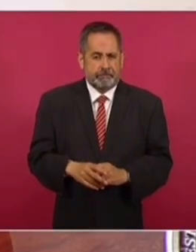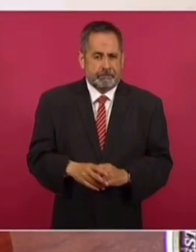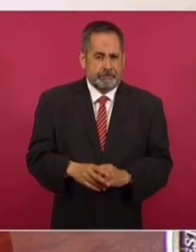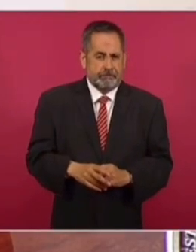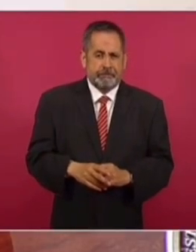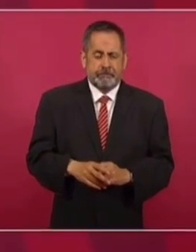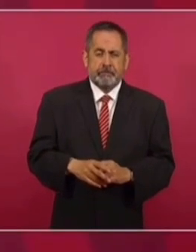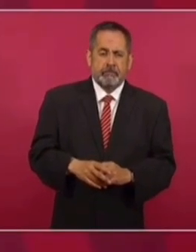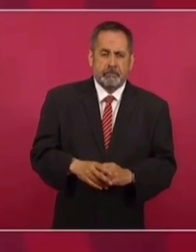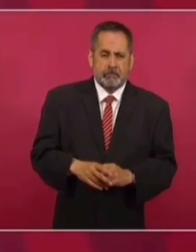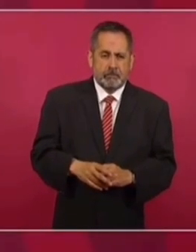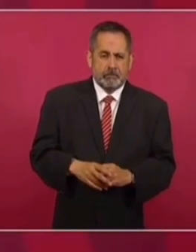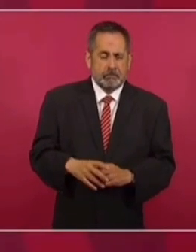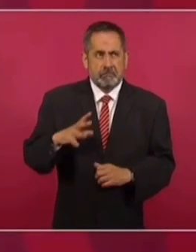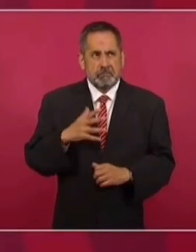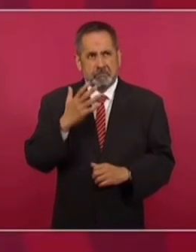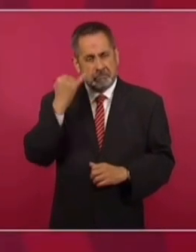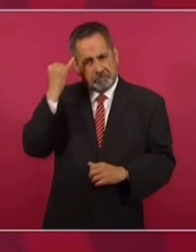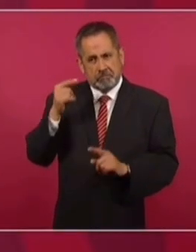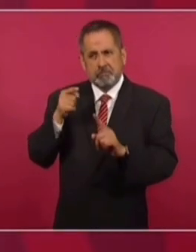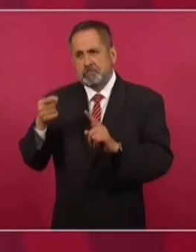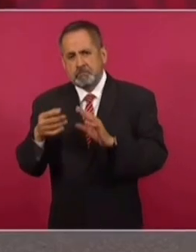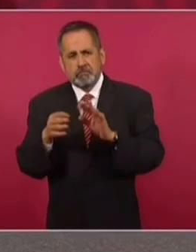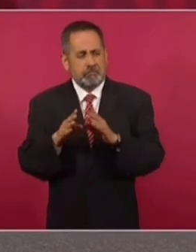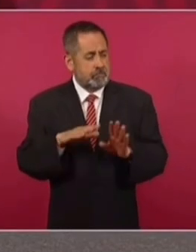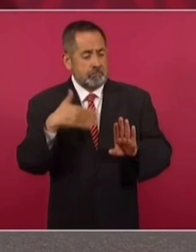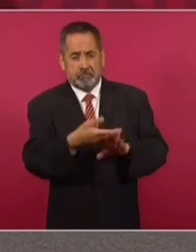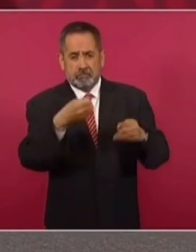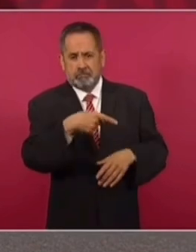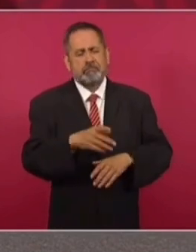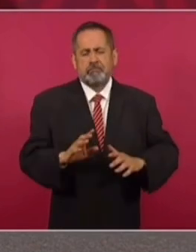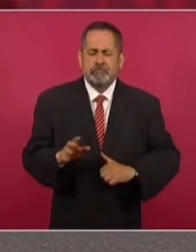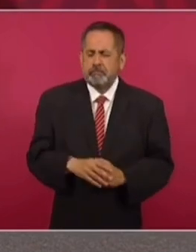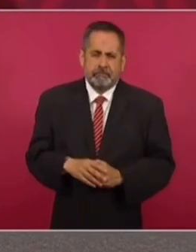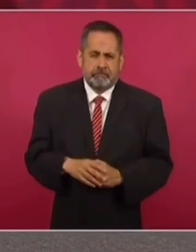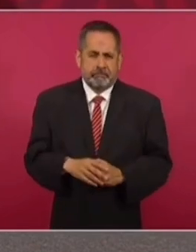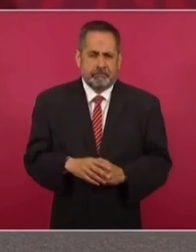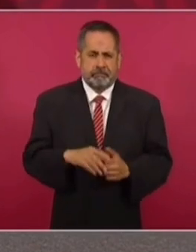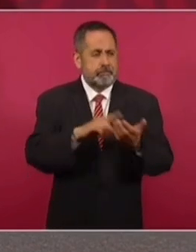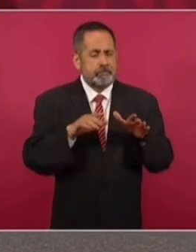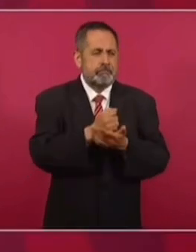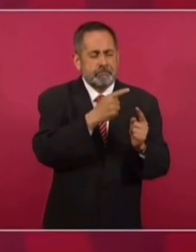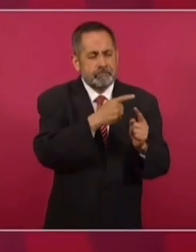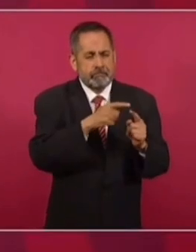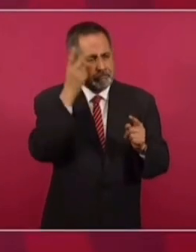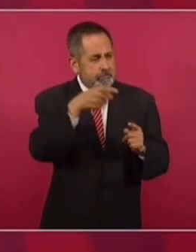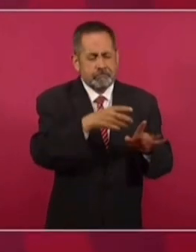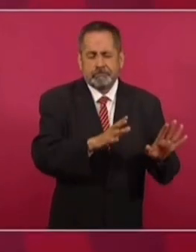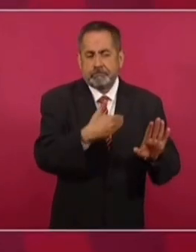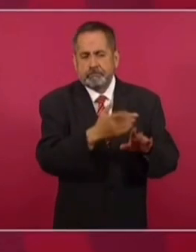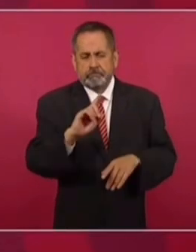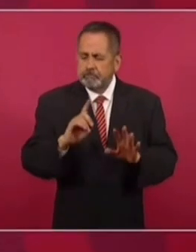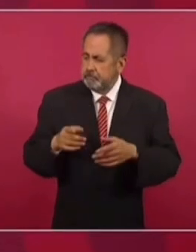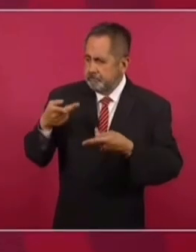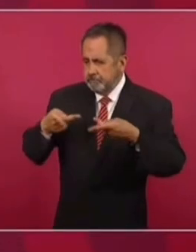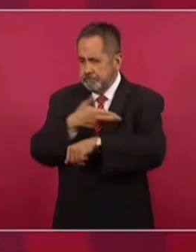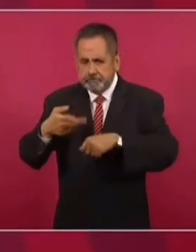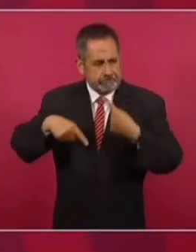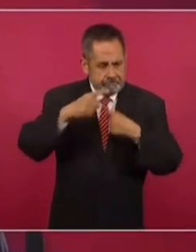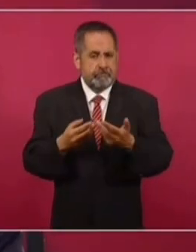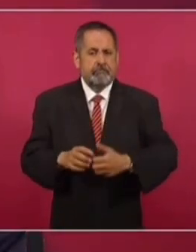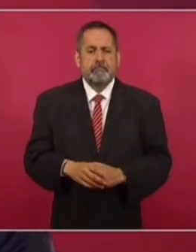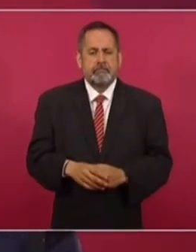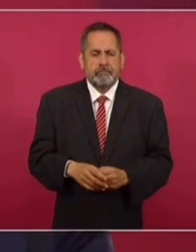propósito para afectar a las líneas. Todo lo estamos haciendo a partir de